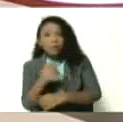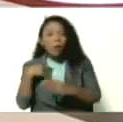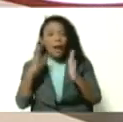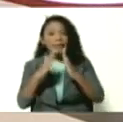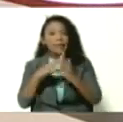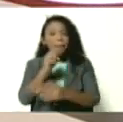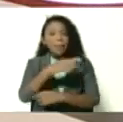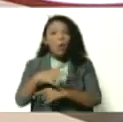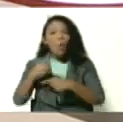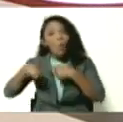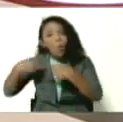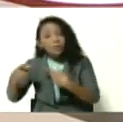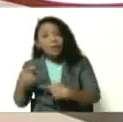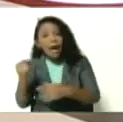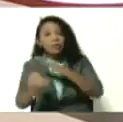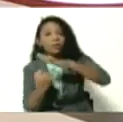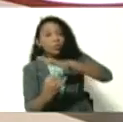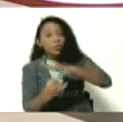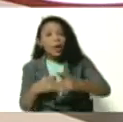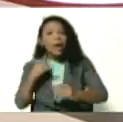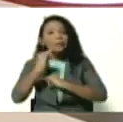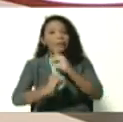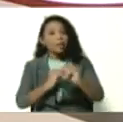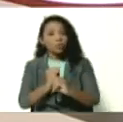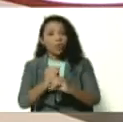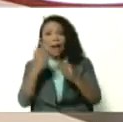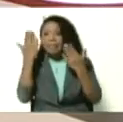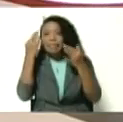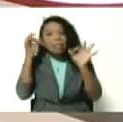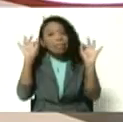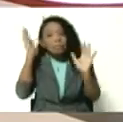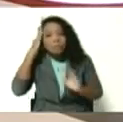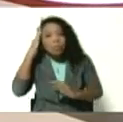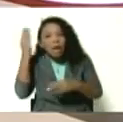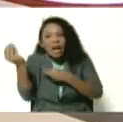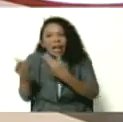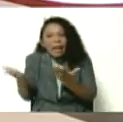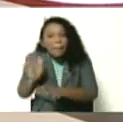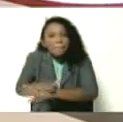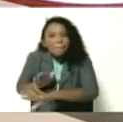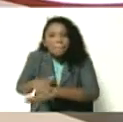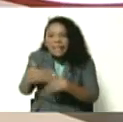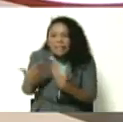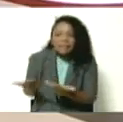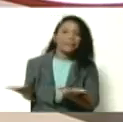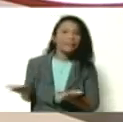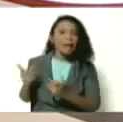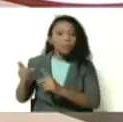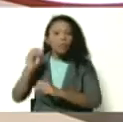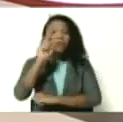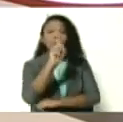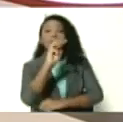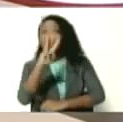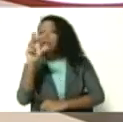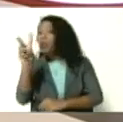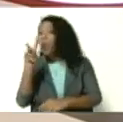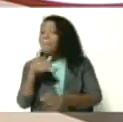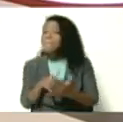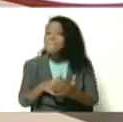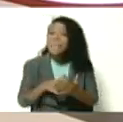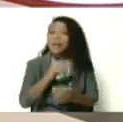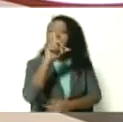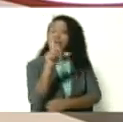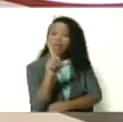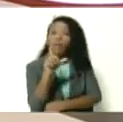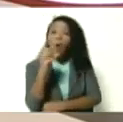instituciones internacionales, nadie sabe su destino. Lo que sí se sabe es que estos más de 132 mil litros de oxígeno